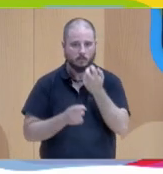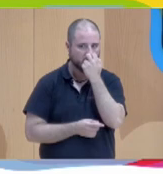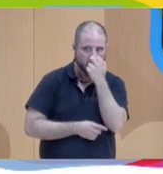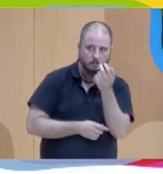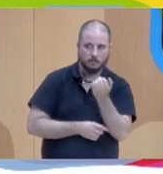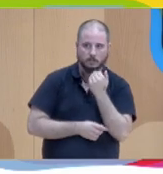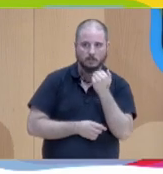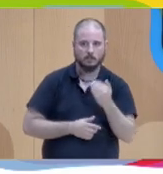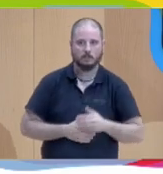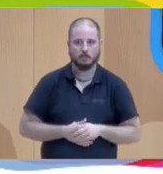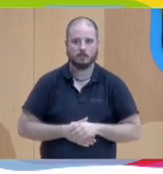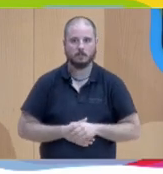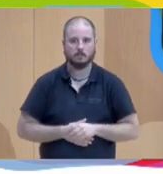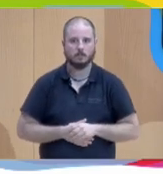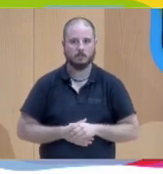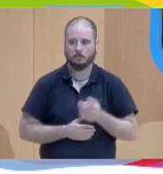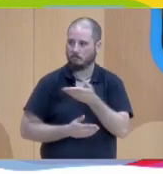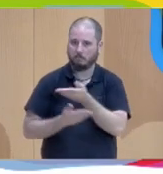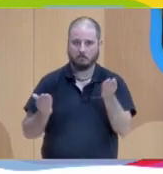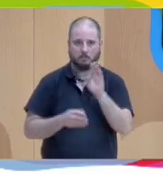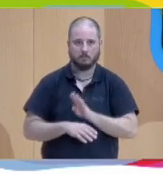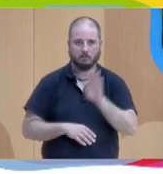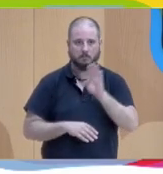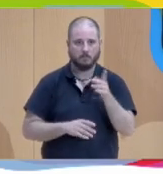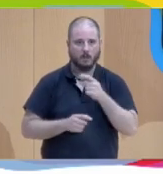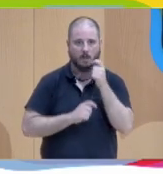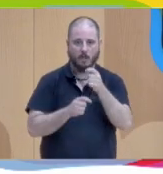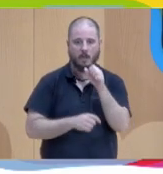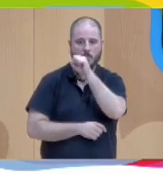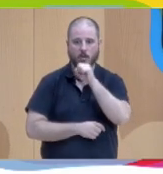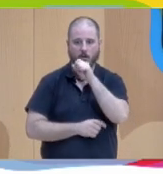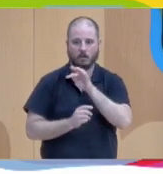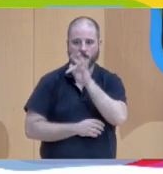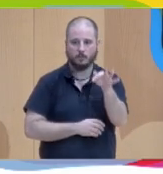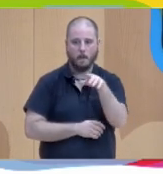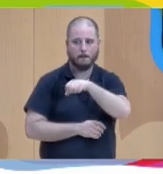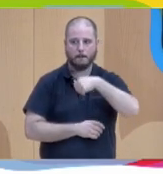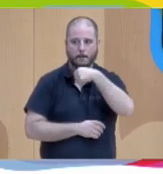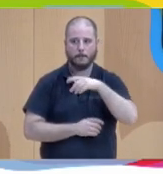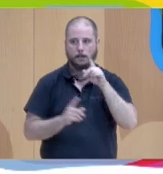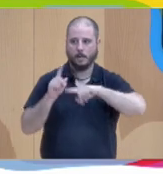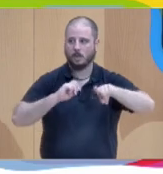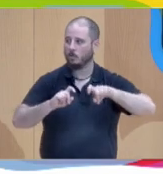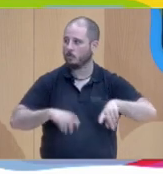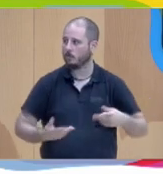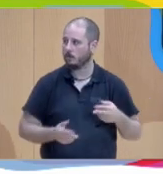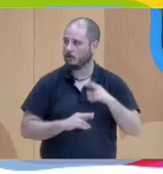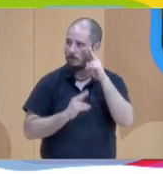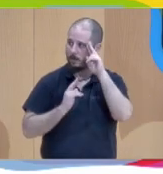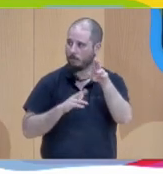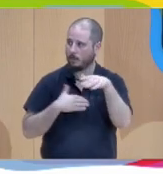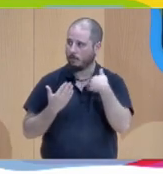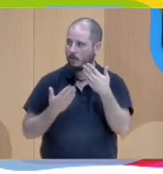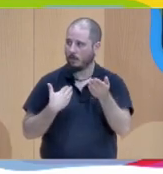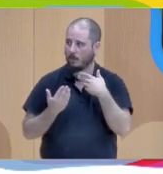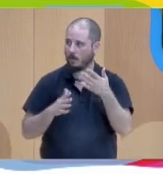quedado, simplemente tenéis que levantar la mano, se acercará un micrófono y podéis preguntar. Aquí respetamos el diálogo, con lo cual